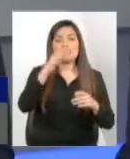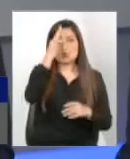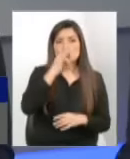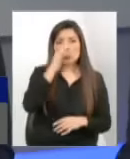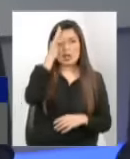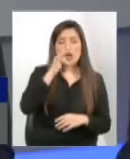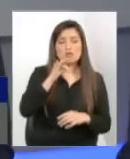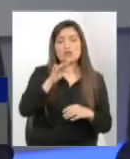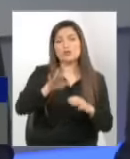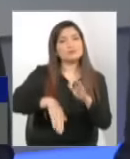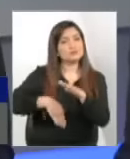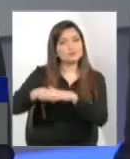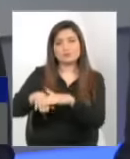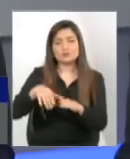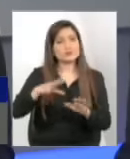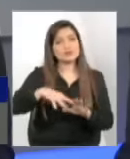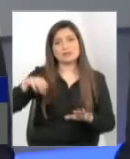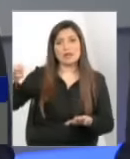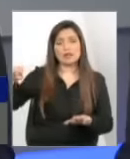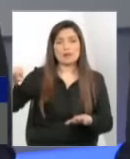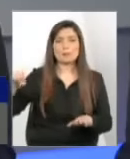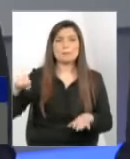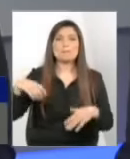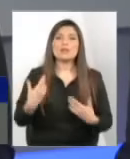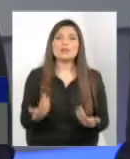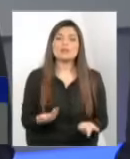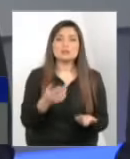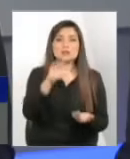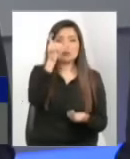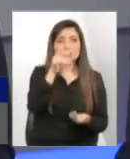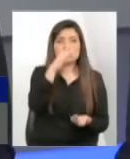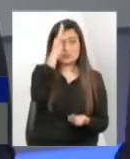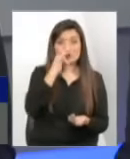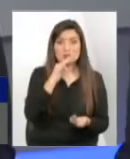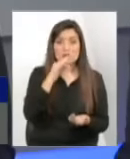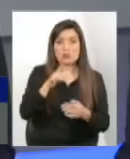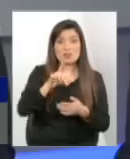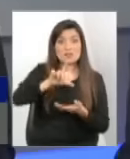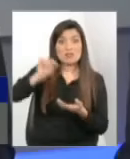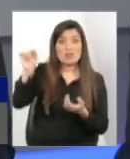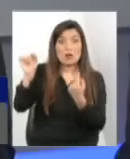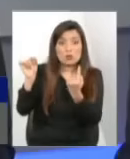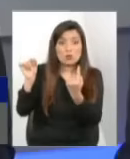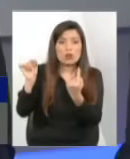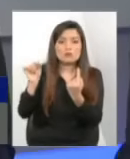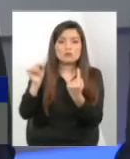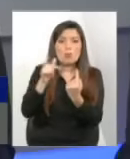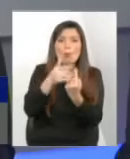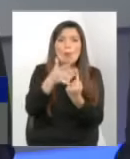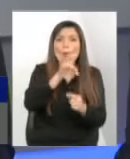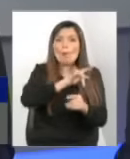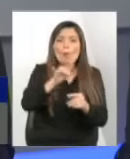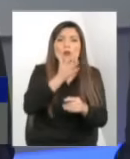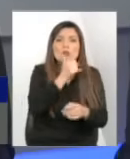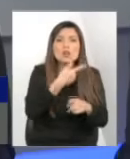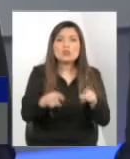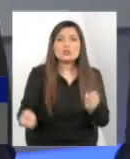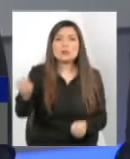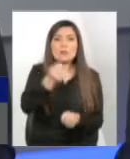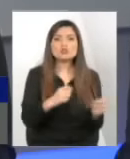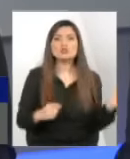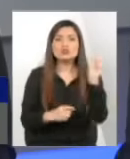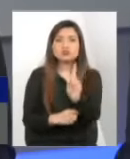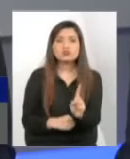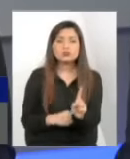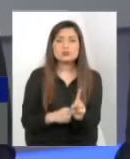significa hoy día la merma porque esos funcionarios no son repuestos en sus puestos en lugares de trabajo. Entonces, eso